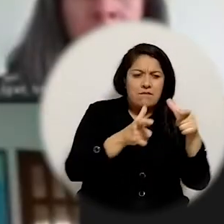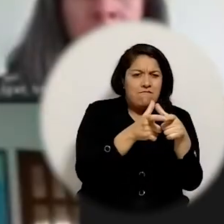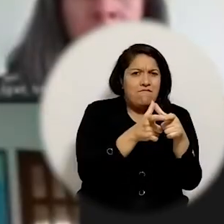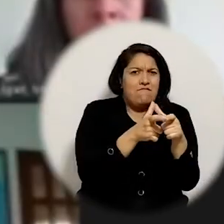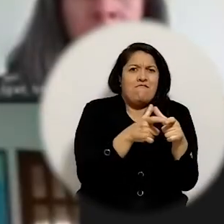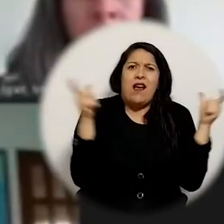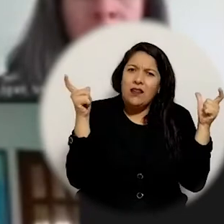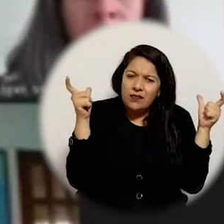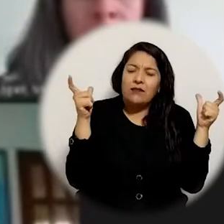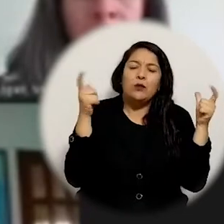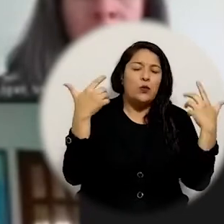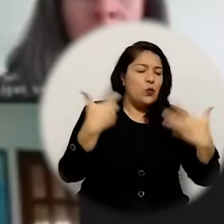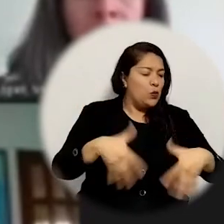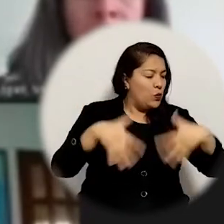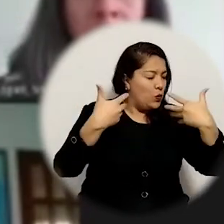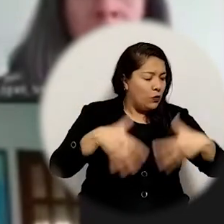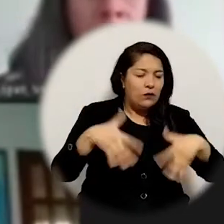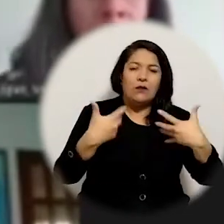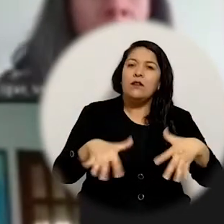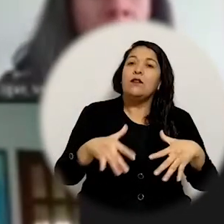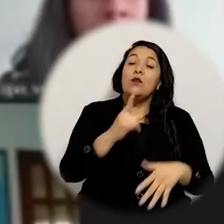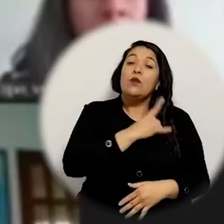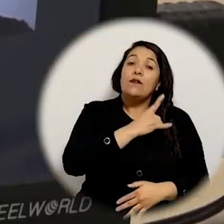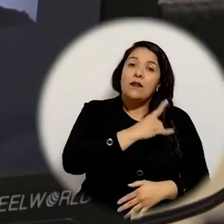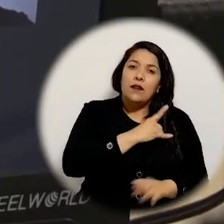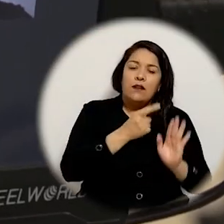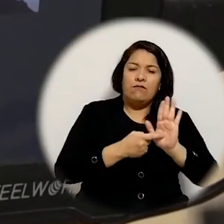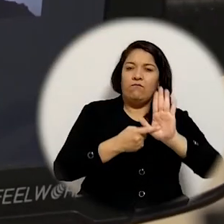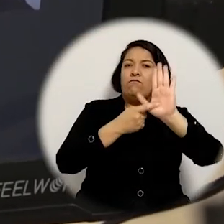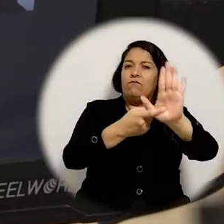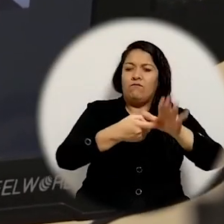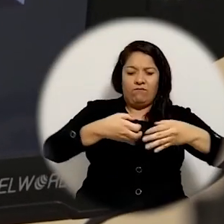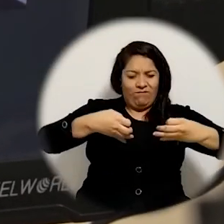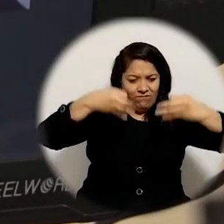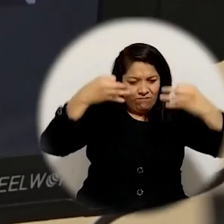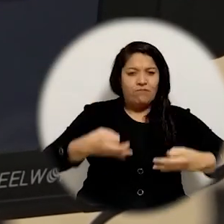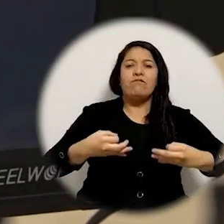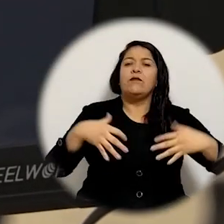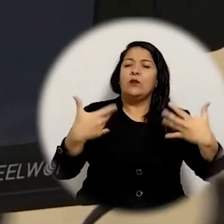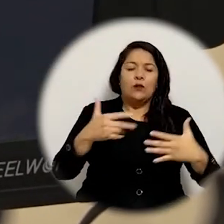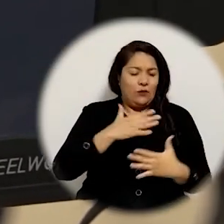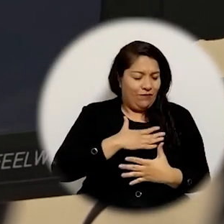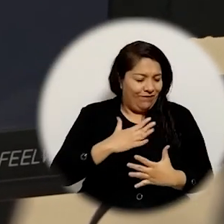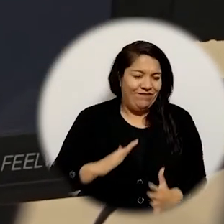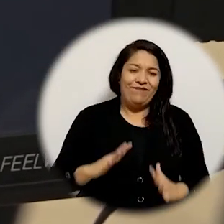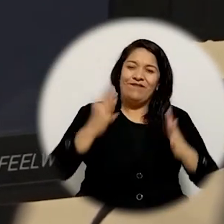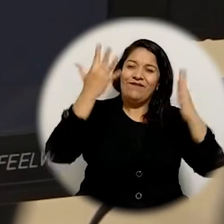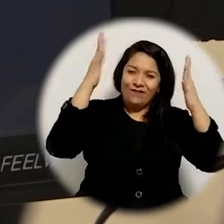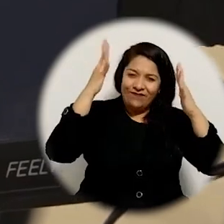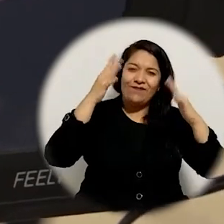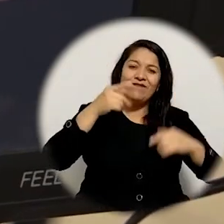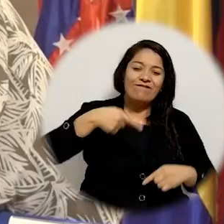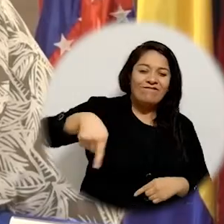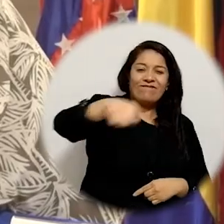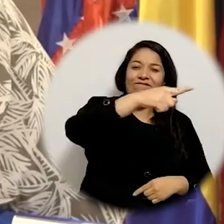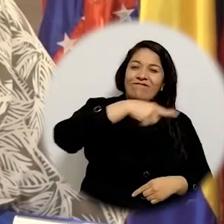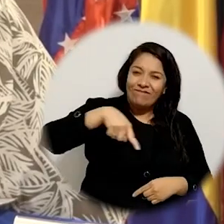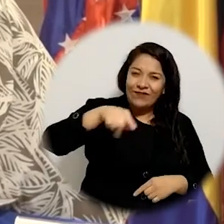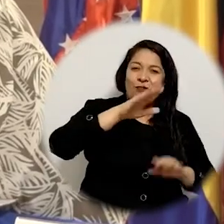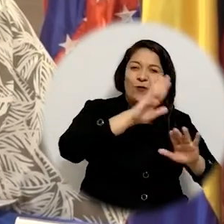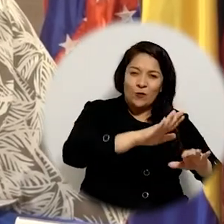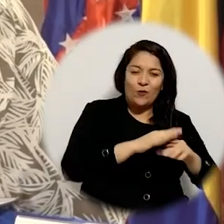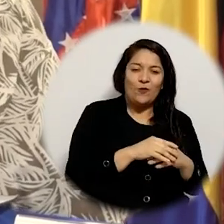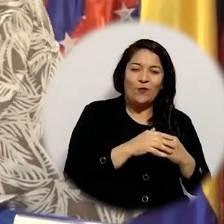masiva en donde la universidad impuso su autonomía y por eso quiero felicitar a toda la comunidad